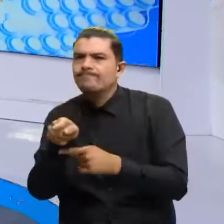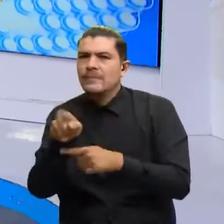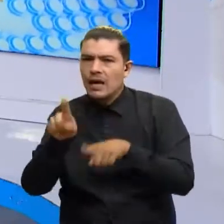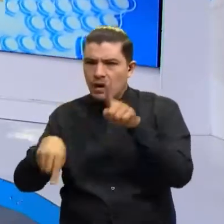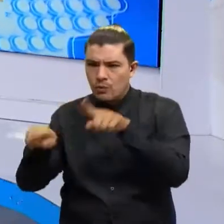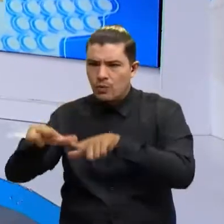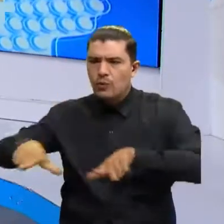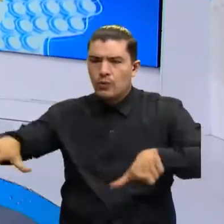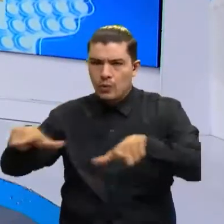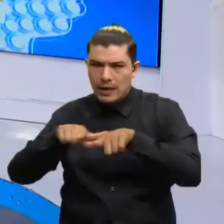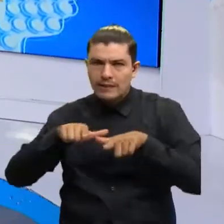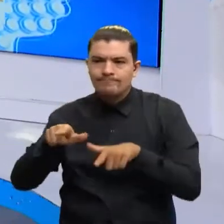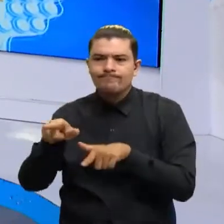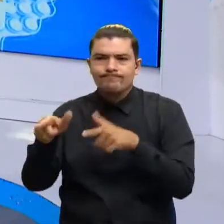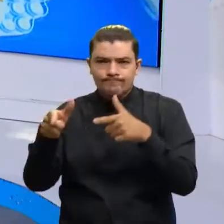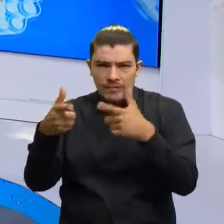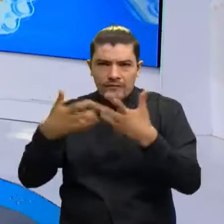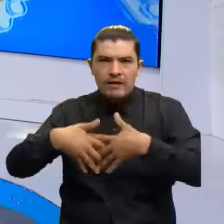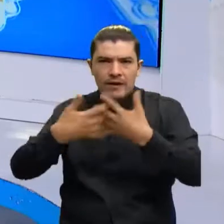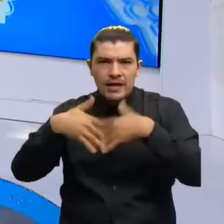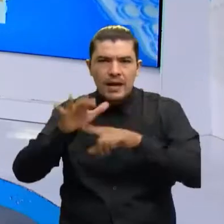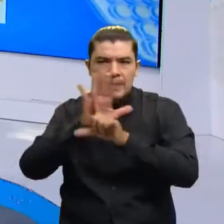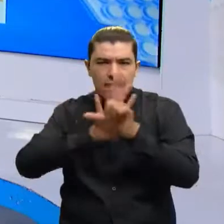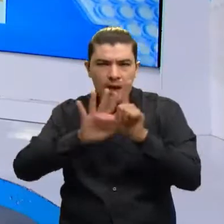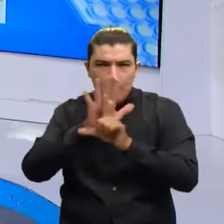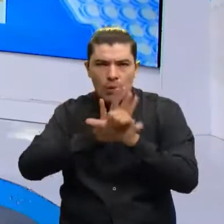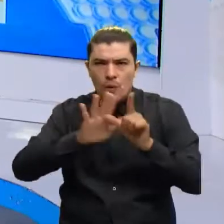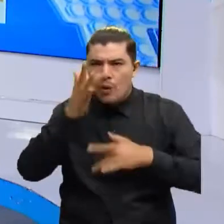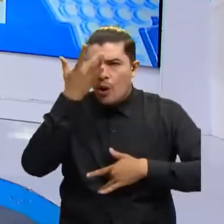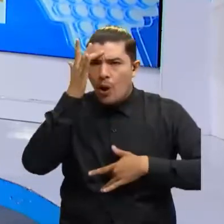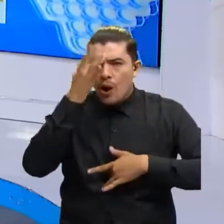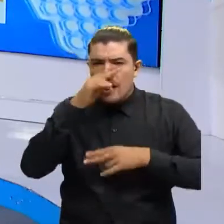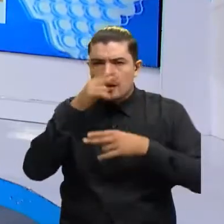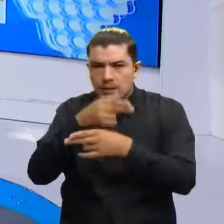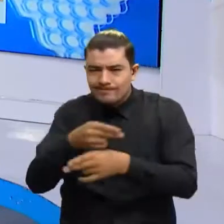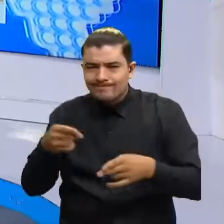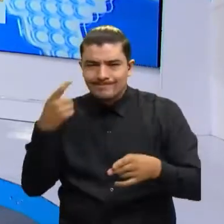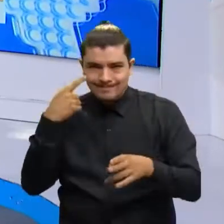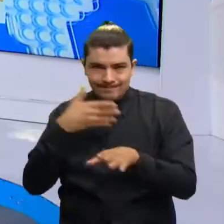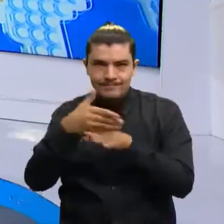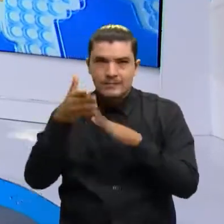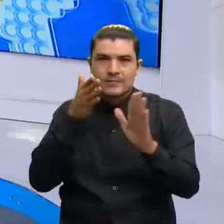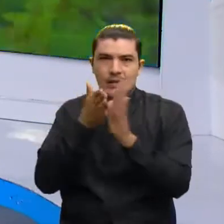Varias personas fueron capturadas. Diana López conoció este tema. Diana, buenas tardes. ¿Qué más detalles se conoce?